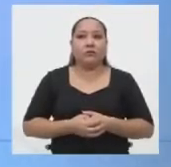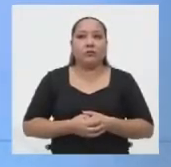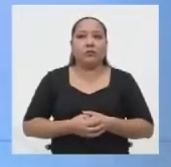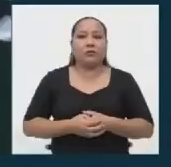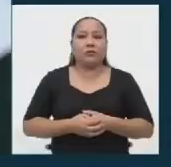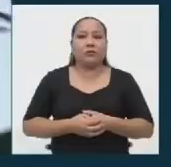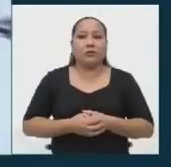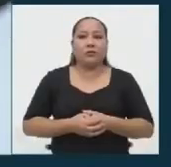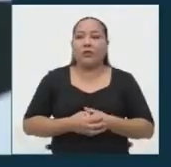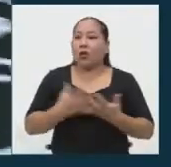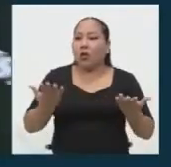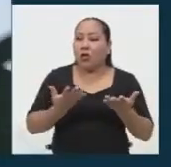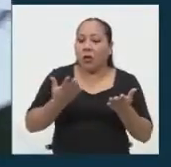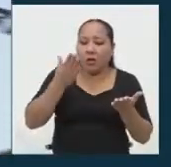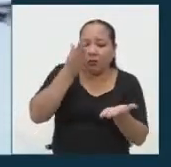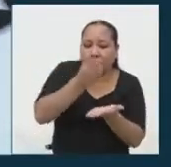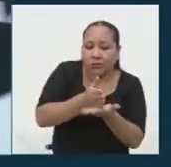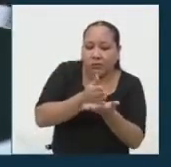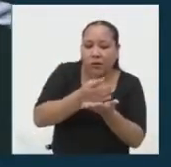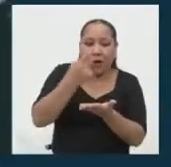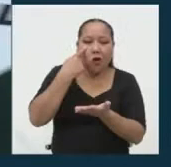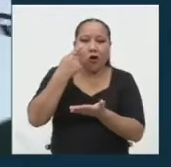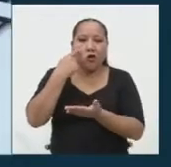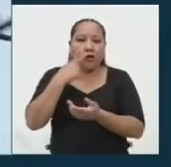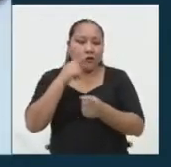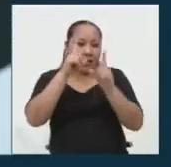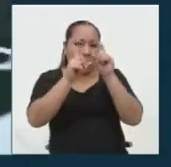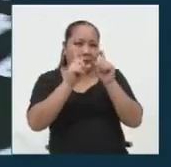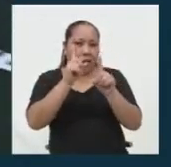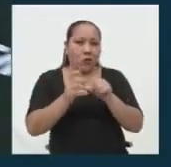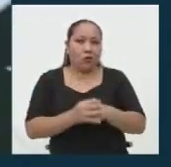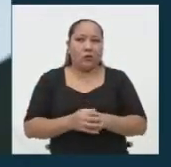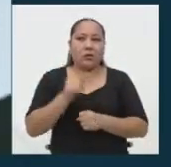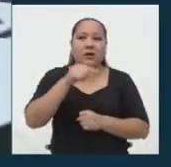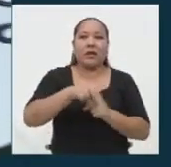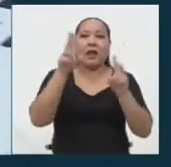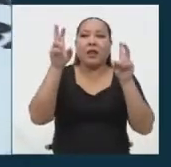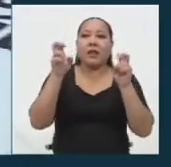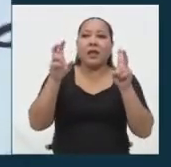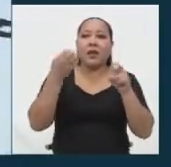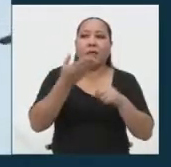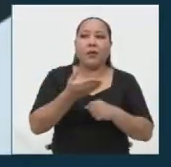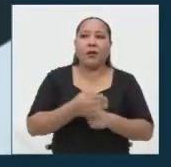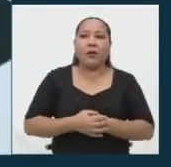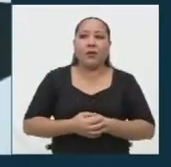A ver dónde se detiene y para conocer la pregunta de inmediato en el tema de